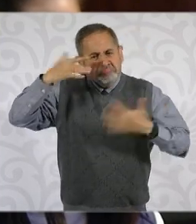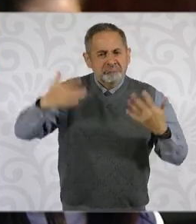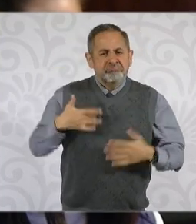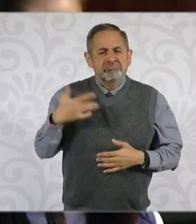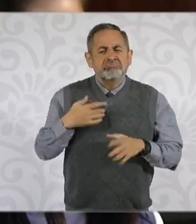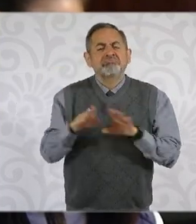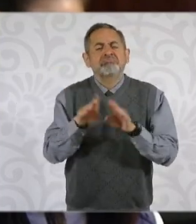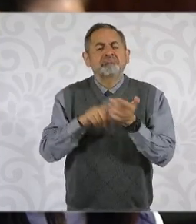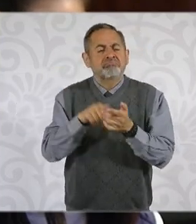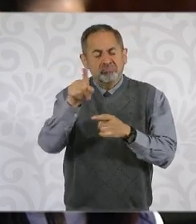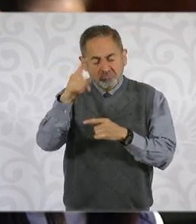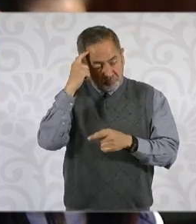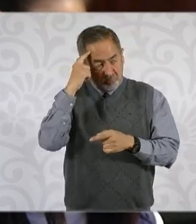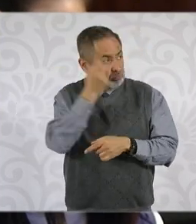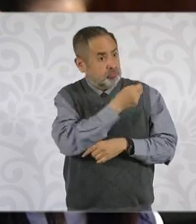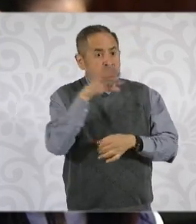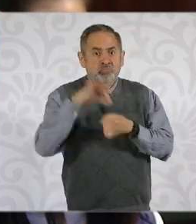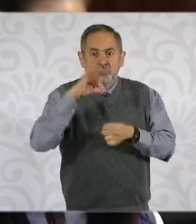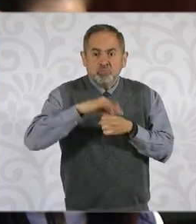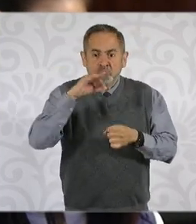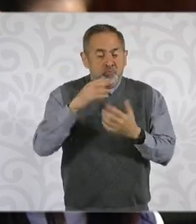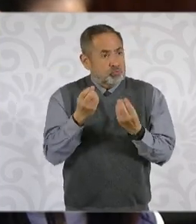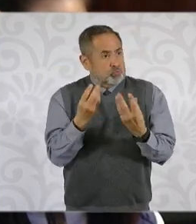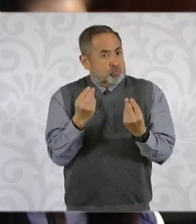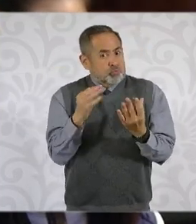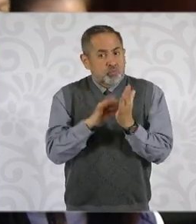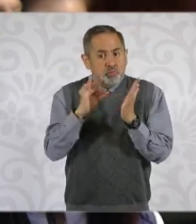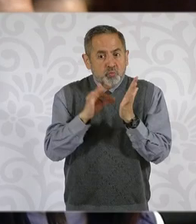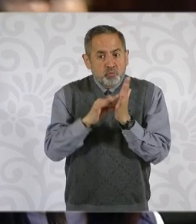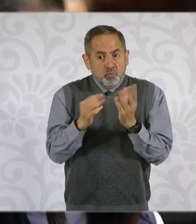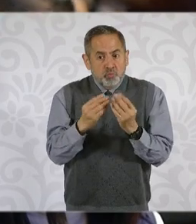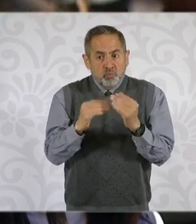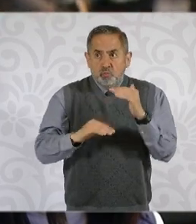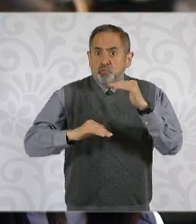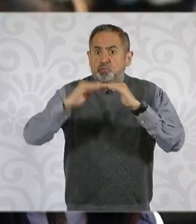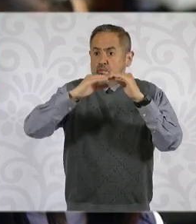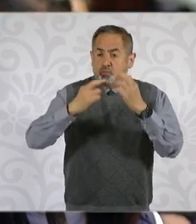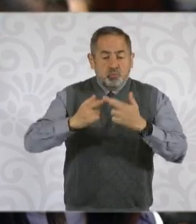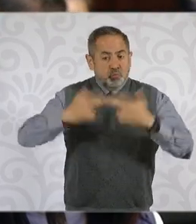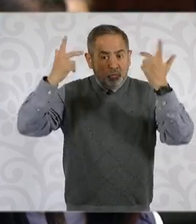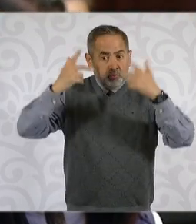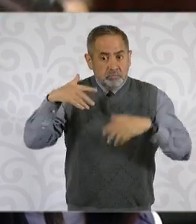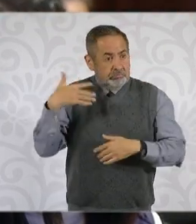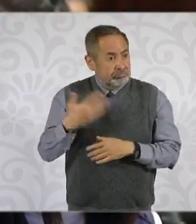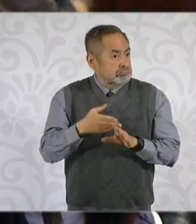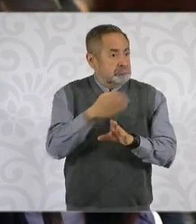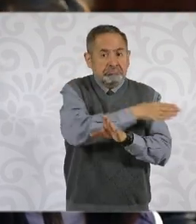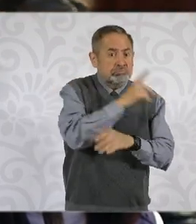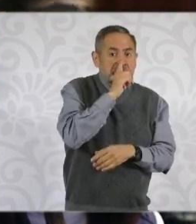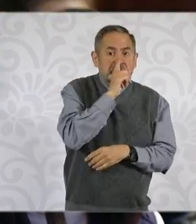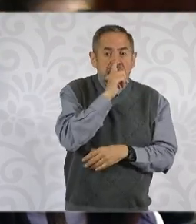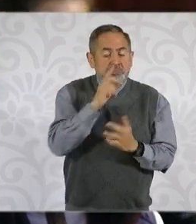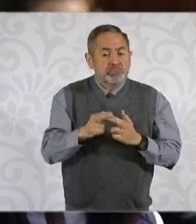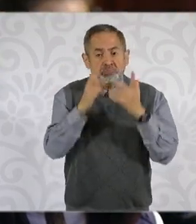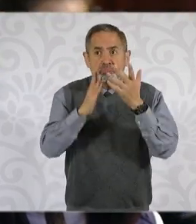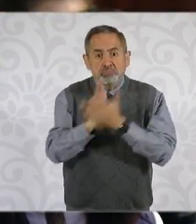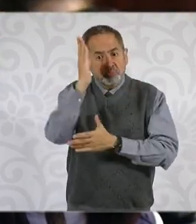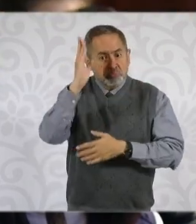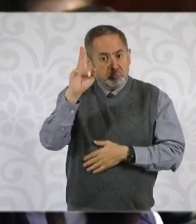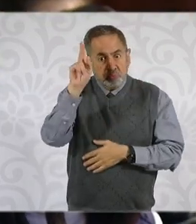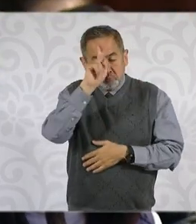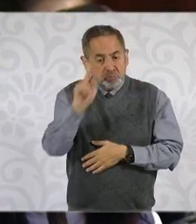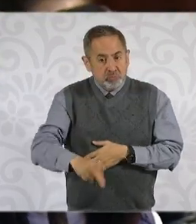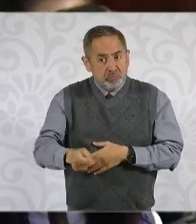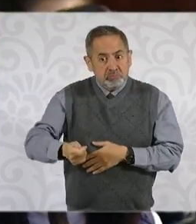y con esta altísima expectativa que me parece que lleva incluso a romper por completo ciertas barreras, es